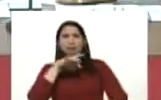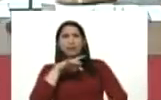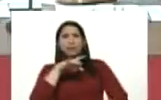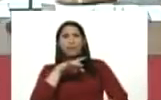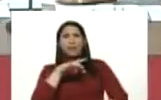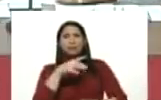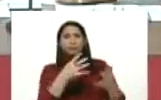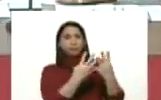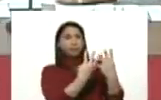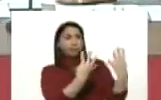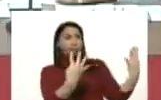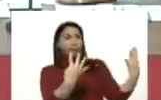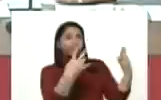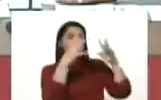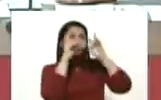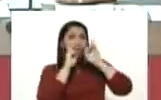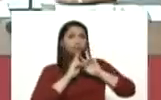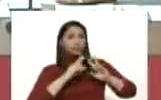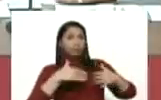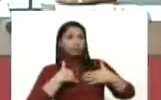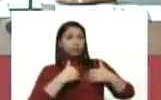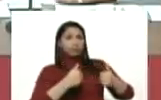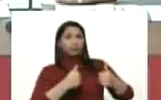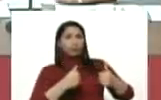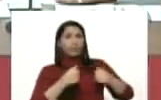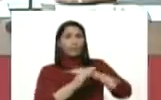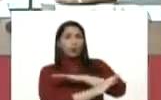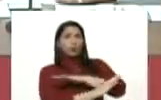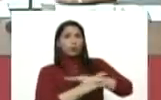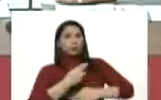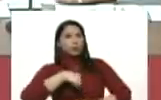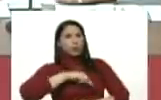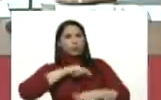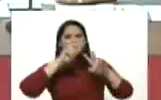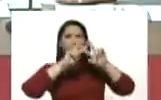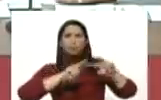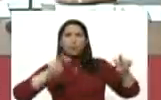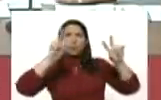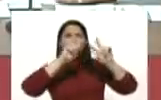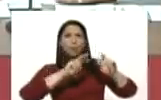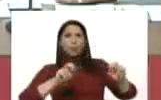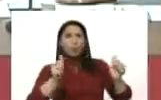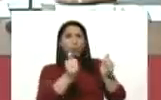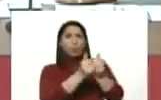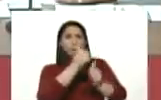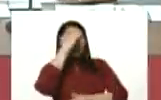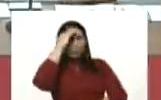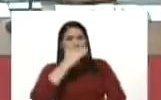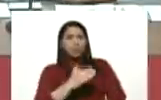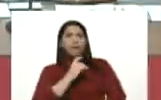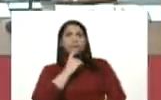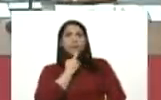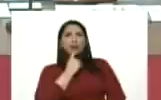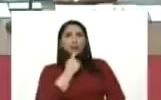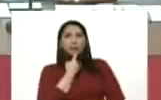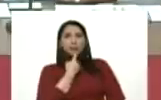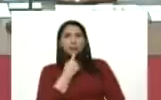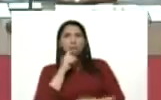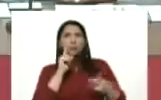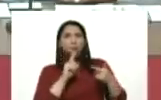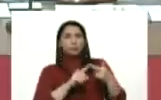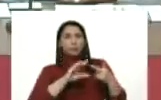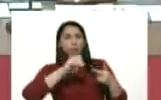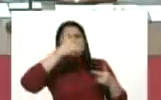cerco sanitario en la frontera. Estuvimos revisando con el general en jefe, Padrino López, con el